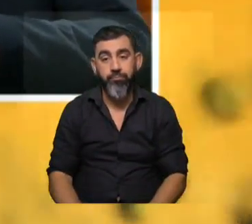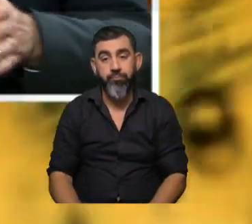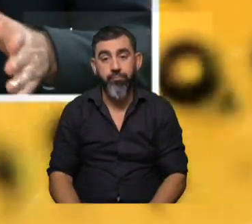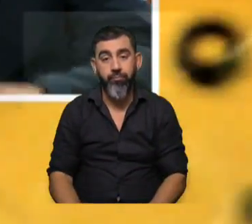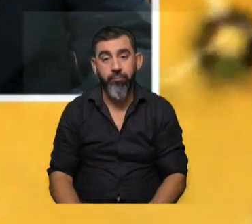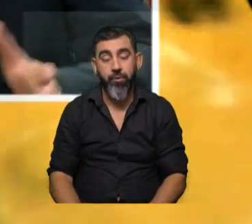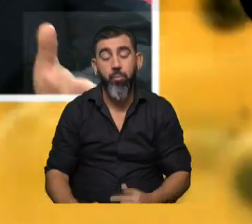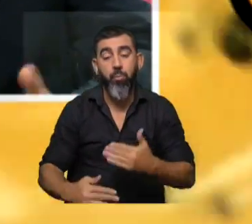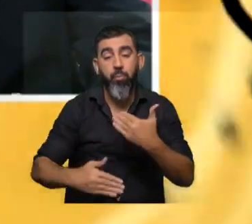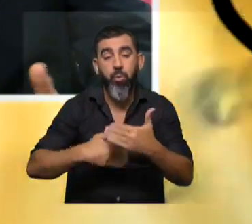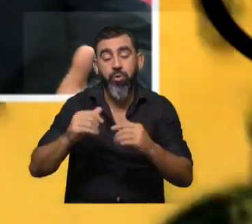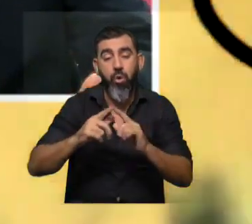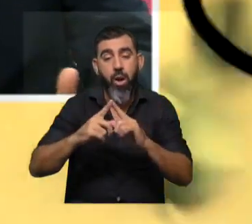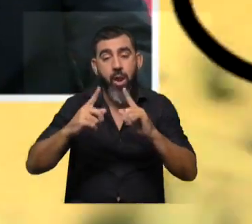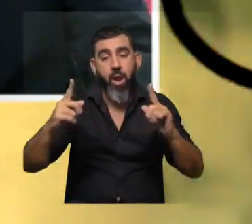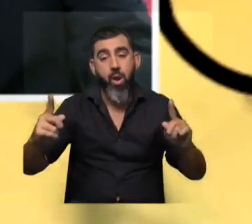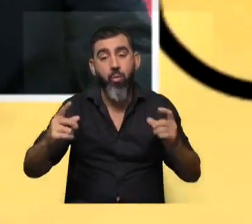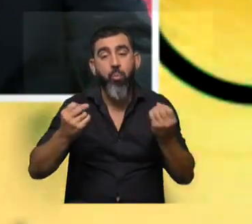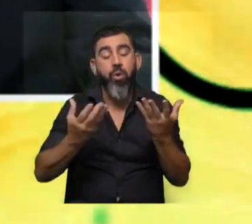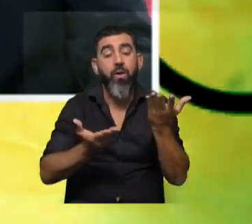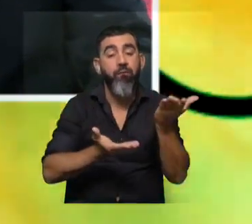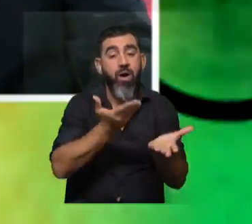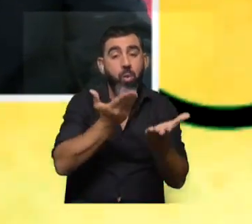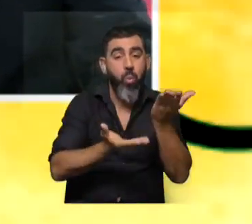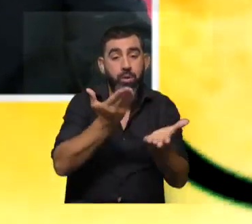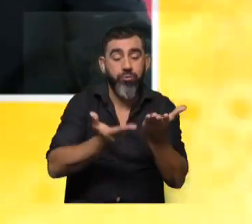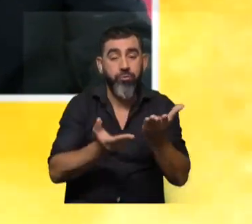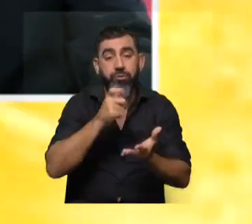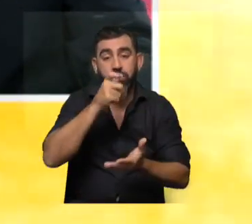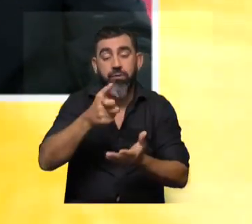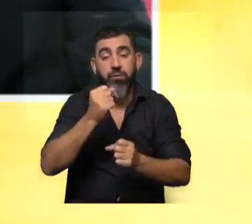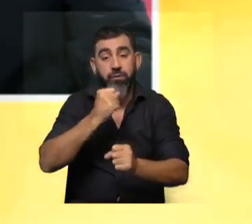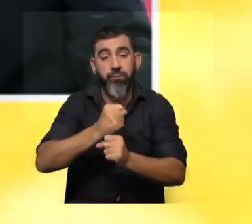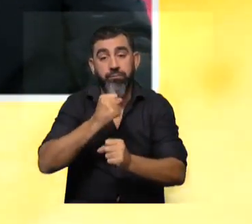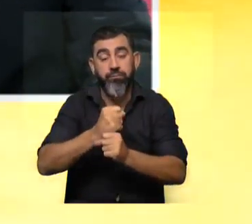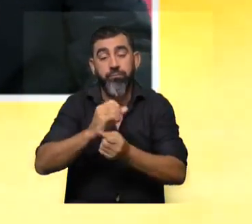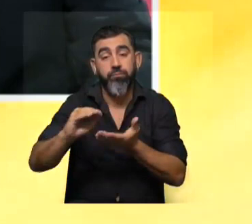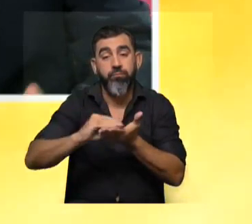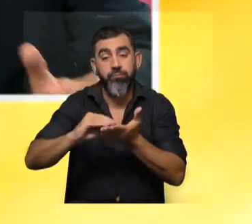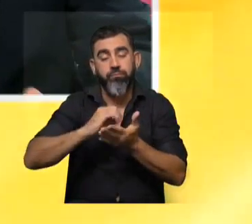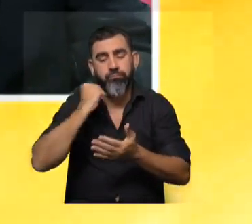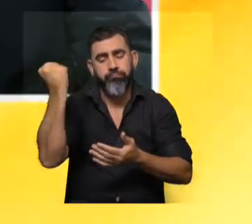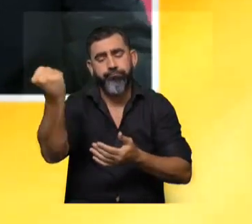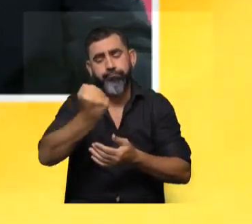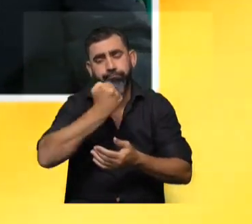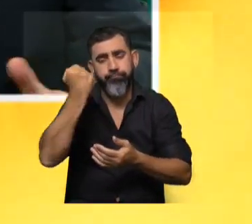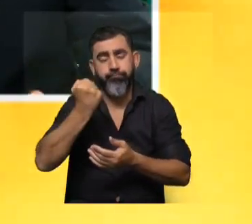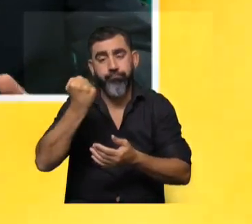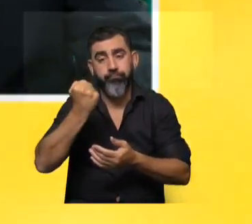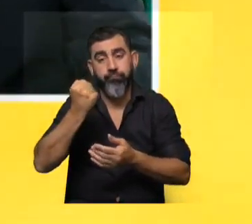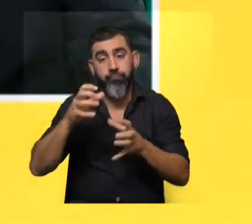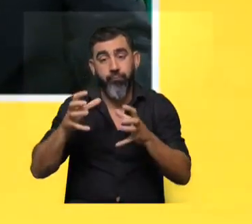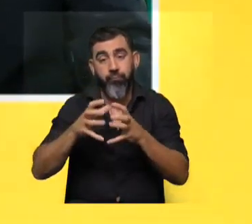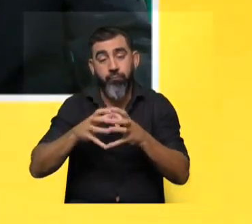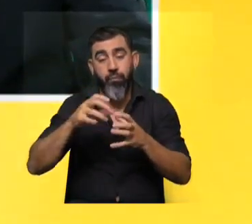el proceso es largo porque es la famosa evaluación por pares que implica un trabajo administrativo gigante que hace nuestro equipo